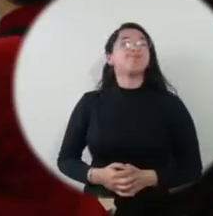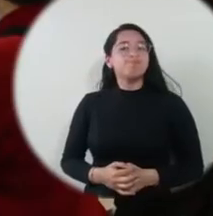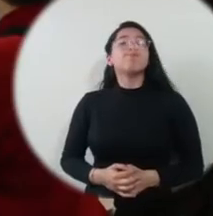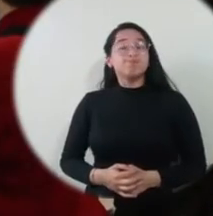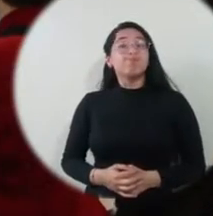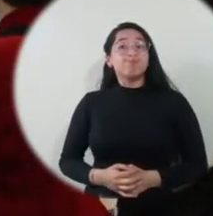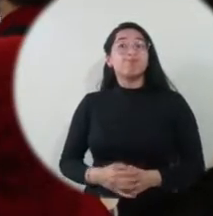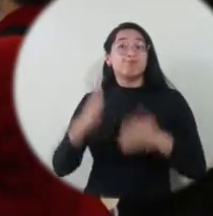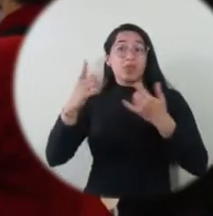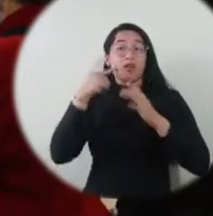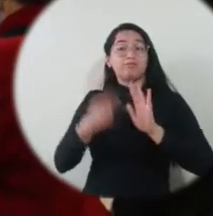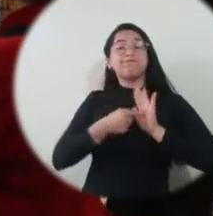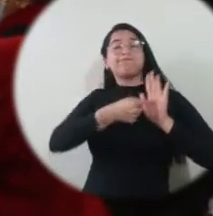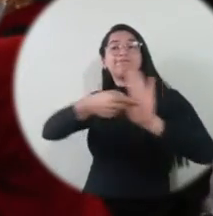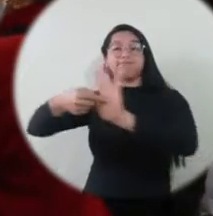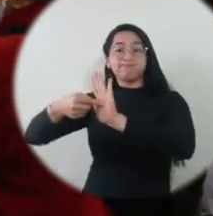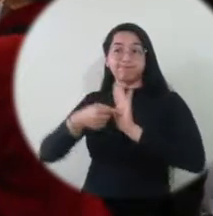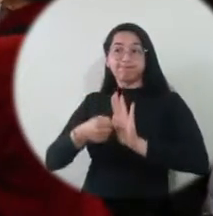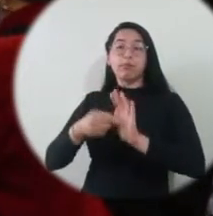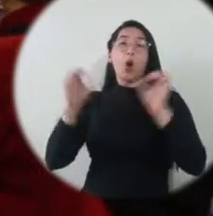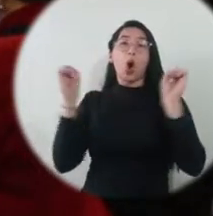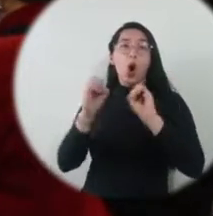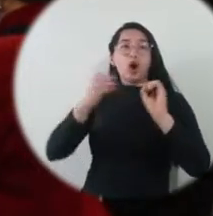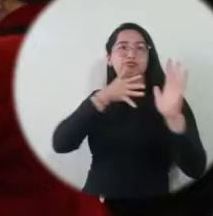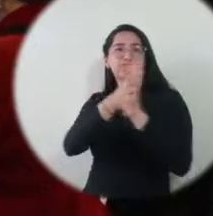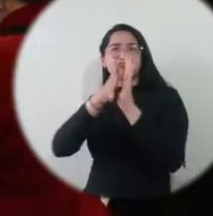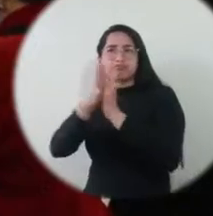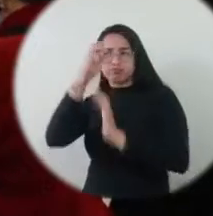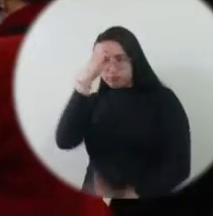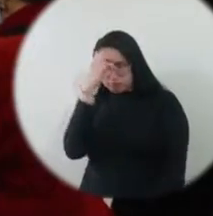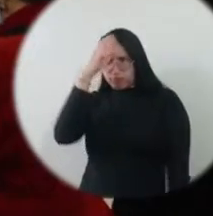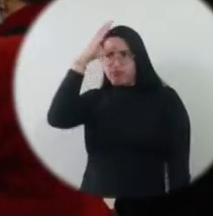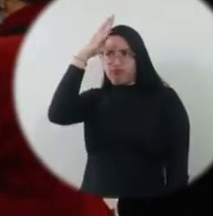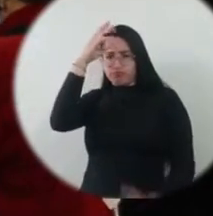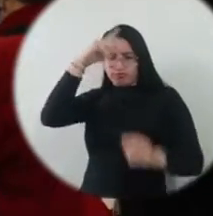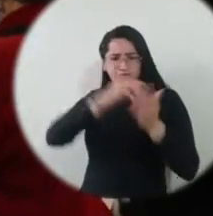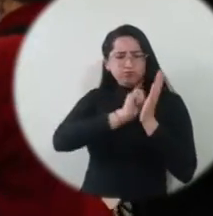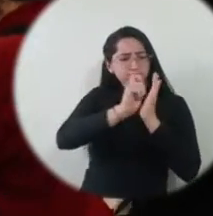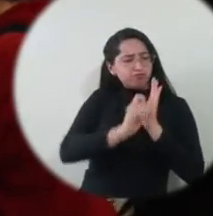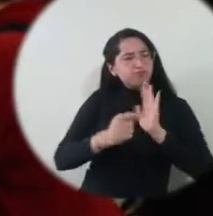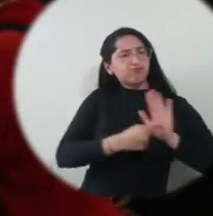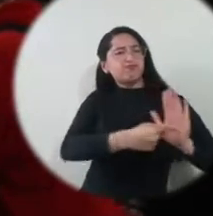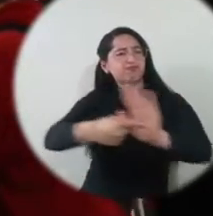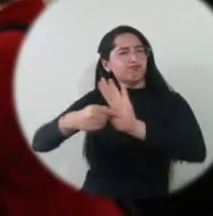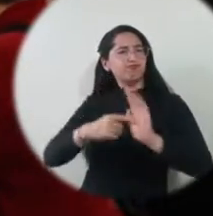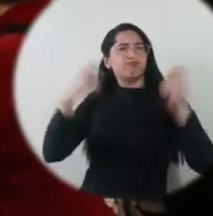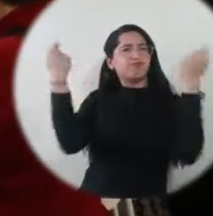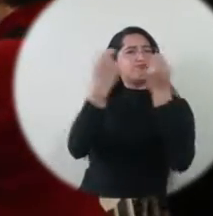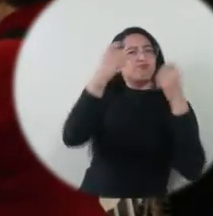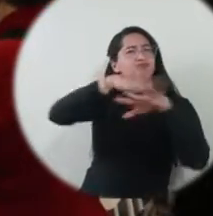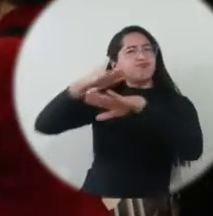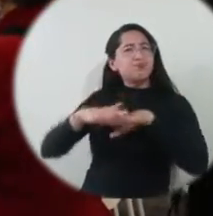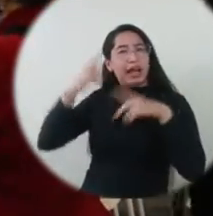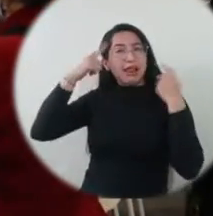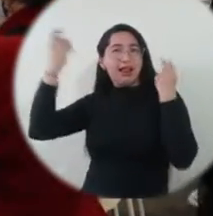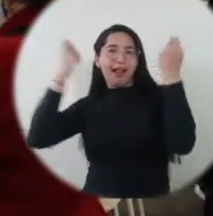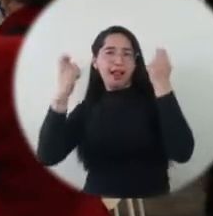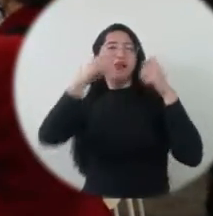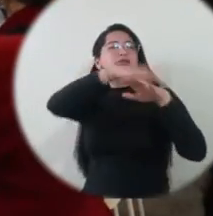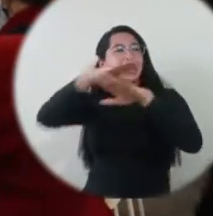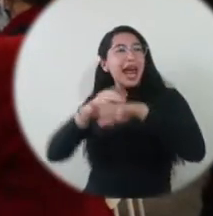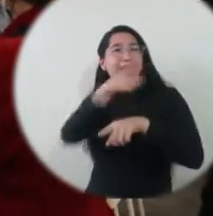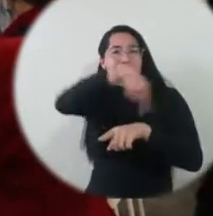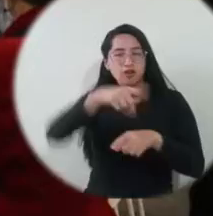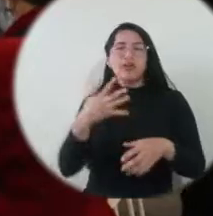Al momento de divulgarlo o de transferir ese conocimiento, tenemos que buscar diferentes mecanismos para que